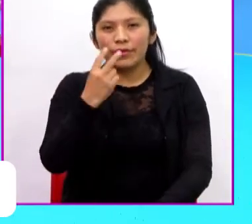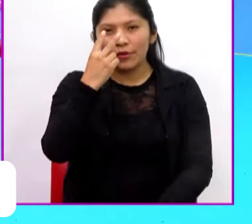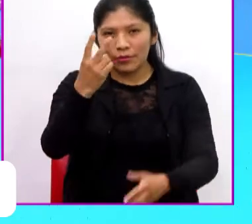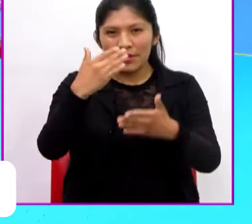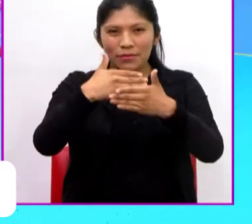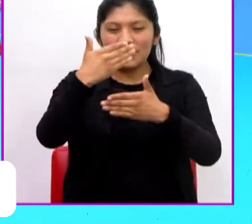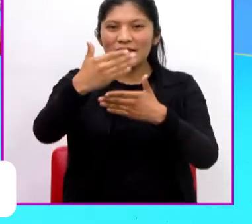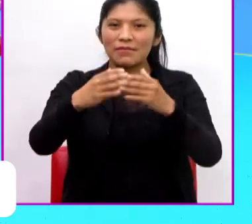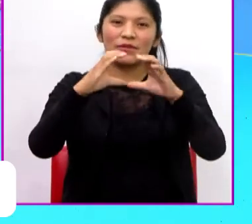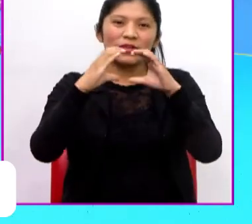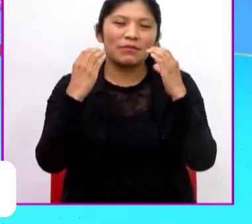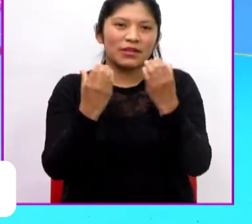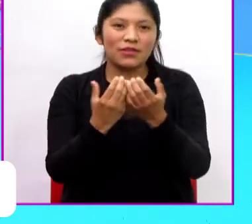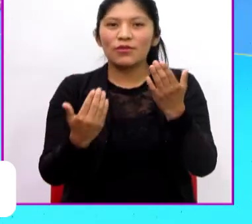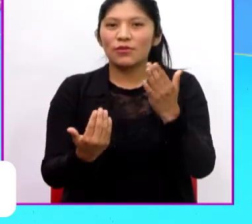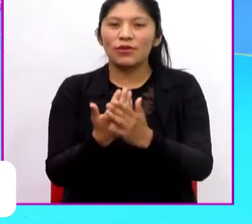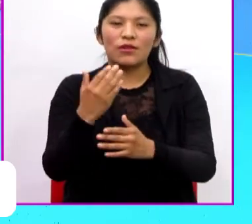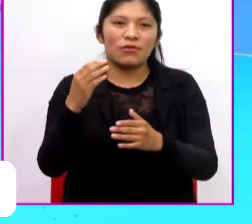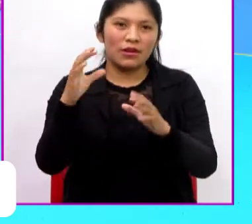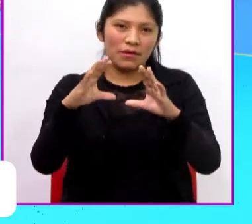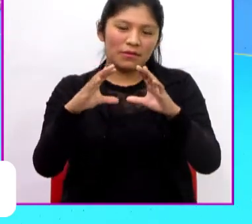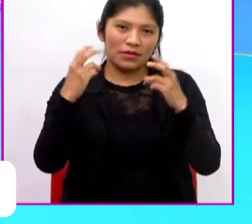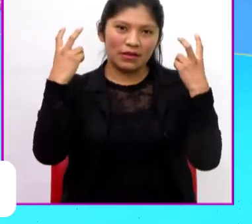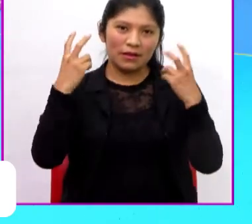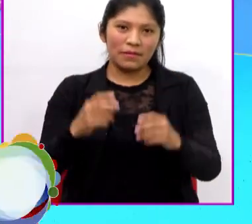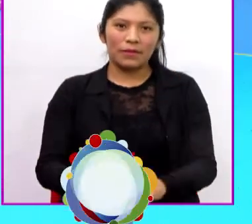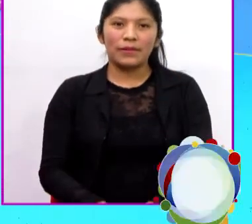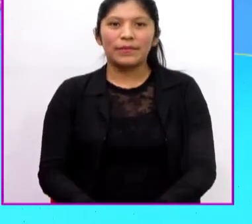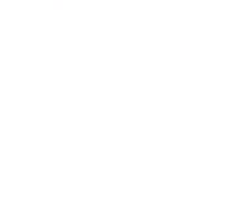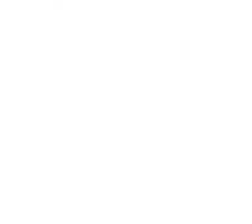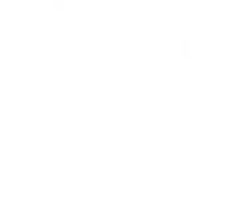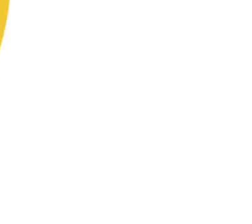en la siguiente clase con una nueva unidad. Hasta pronto.